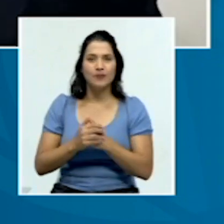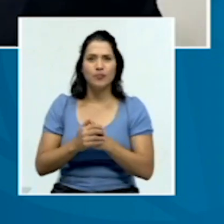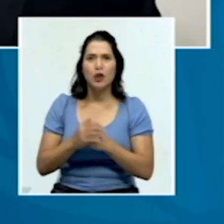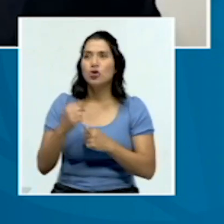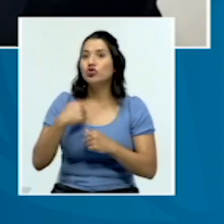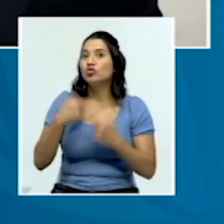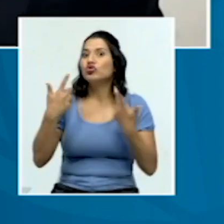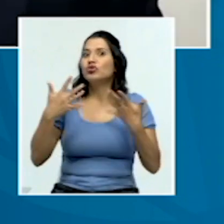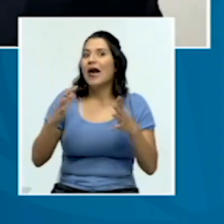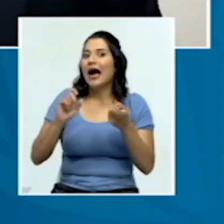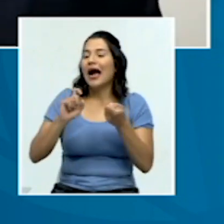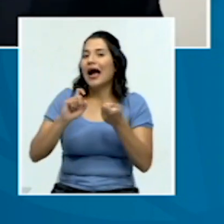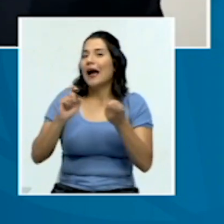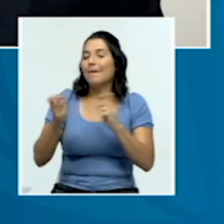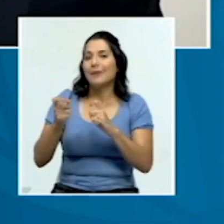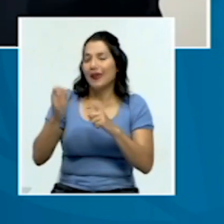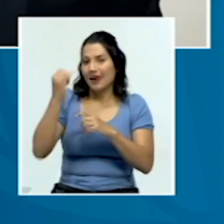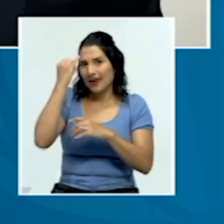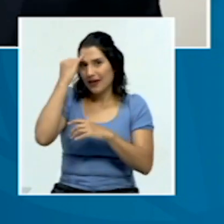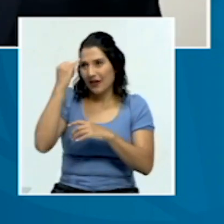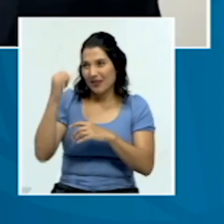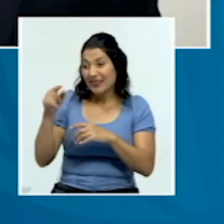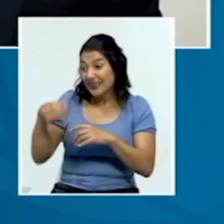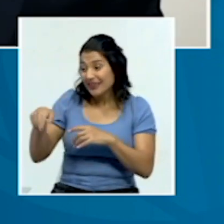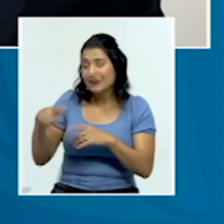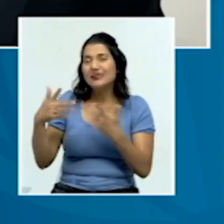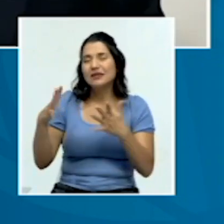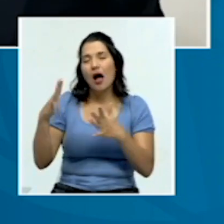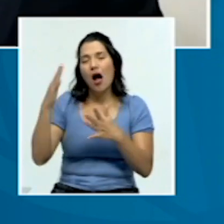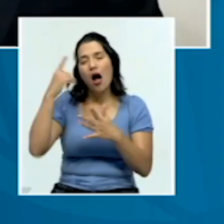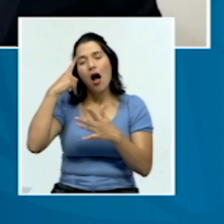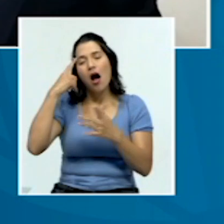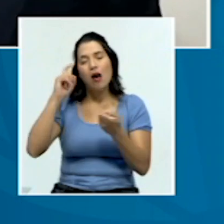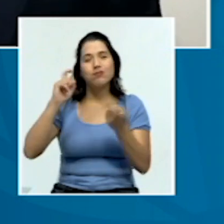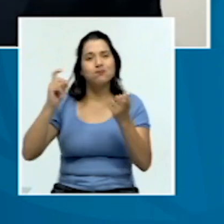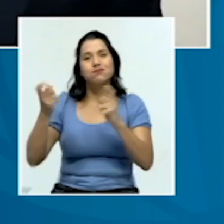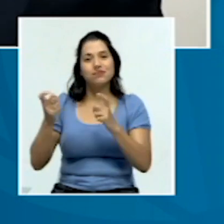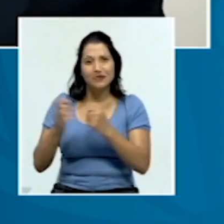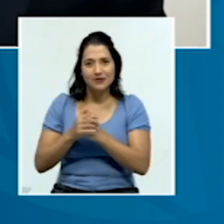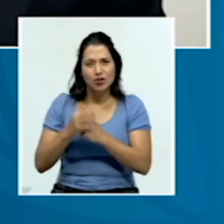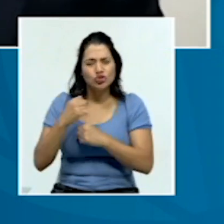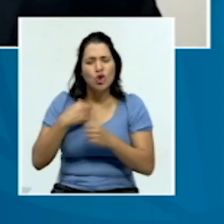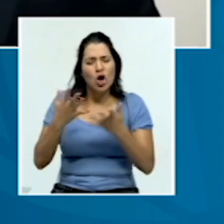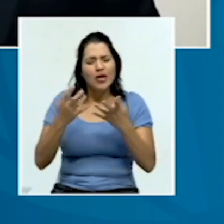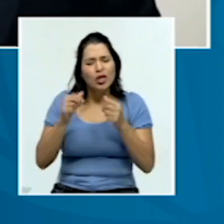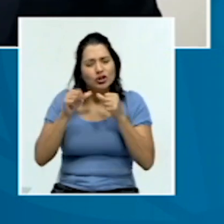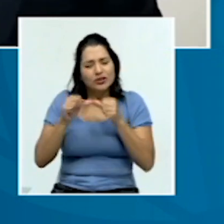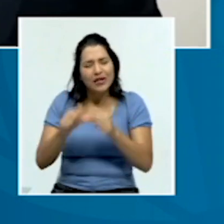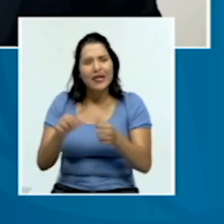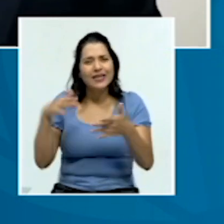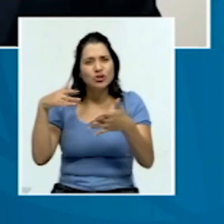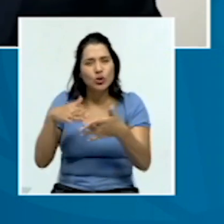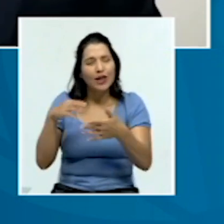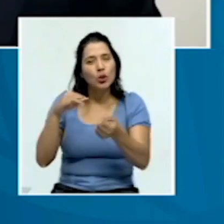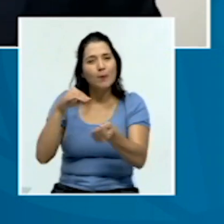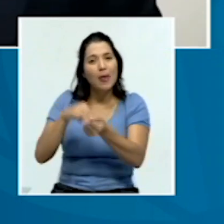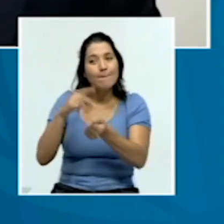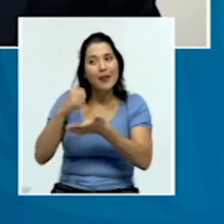paradigmas, me he llenado de seguir estudiando medicina para aportar hacia la comunidad